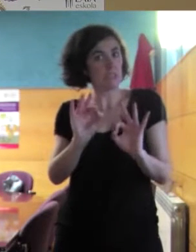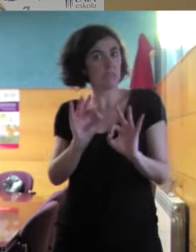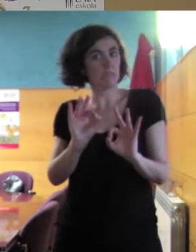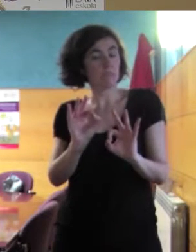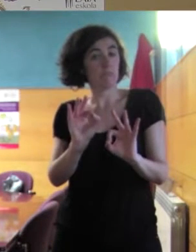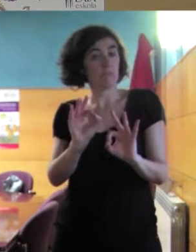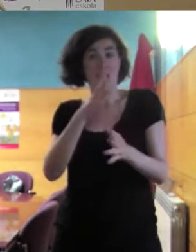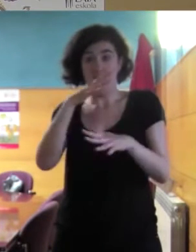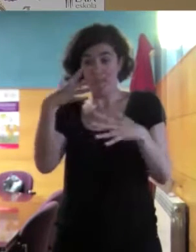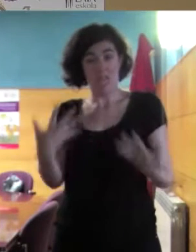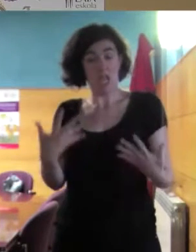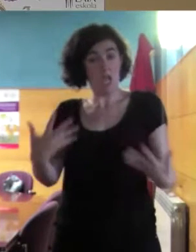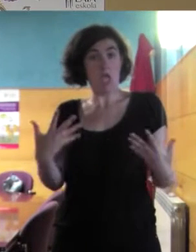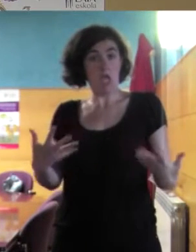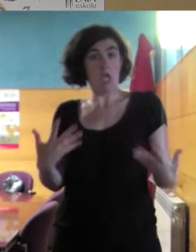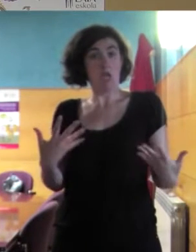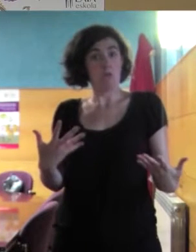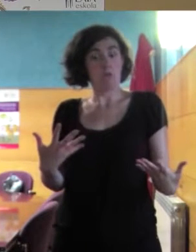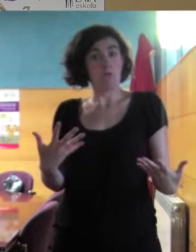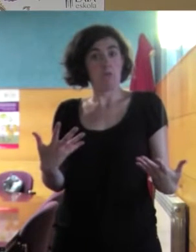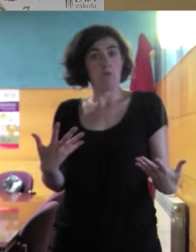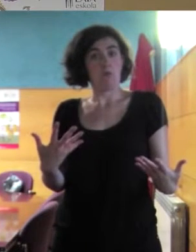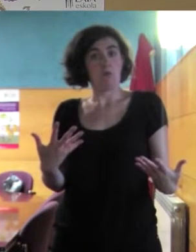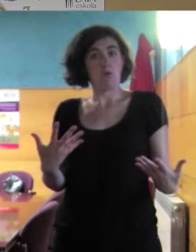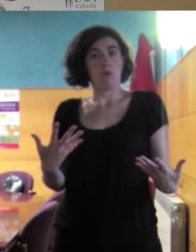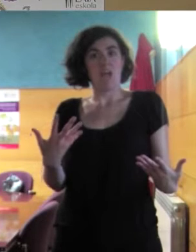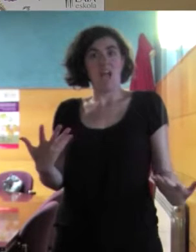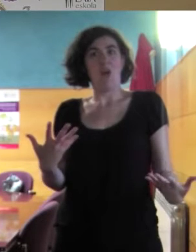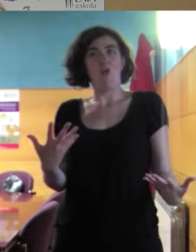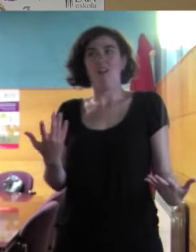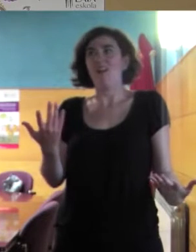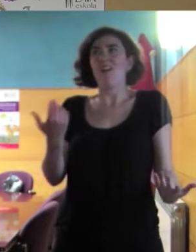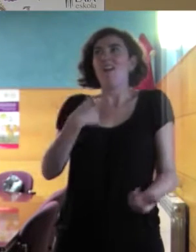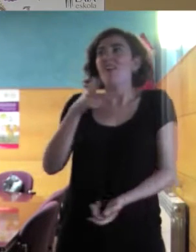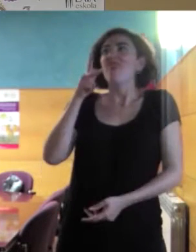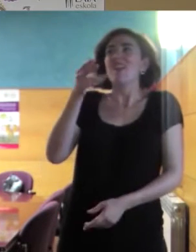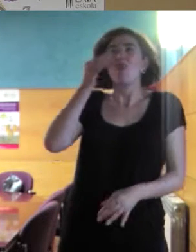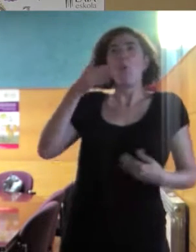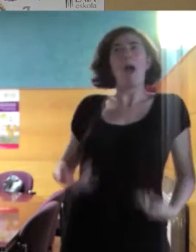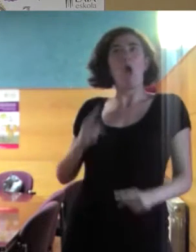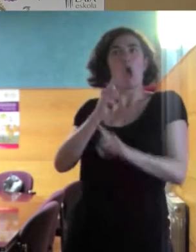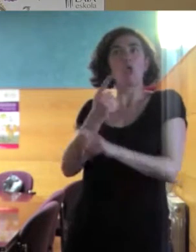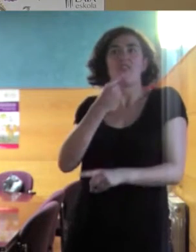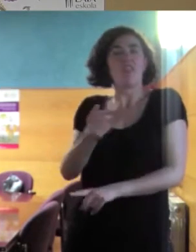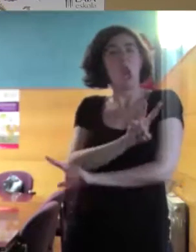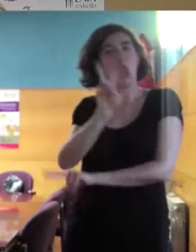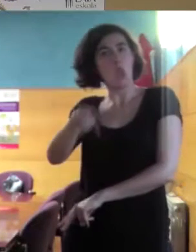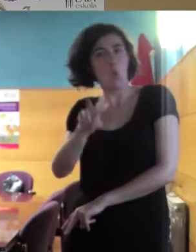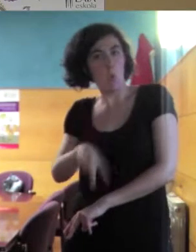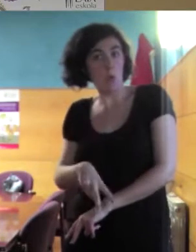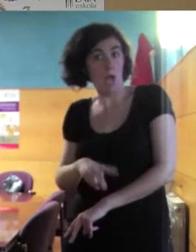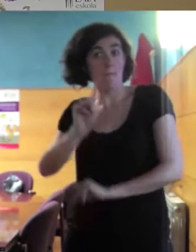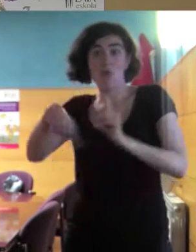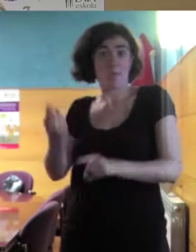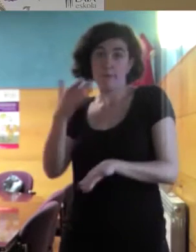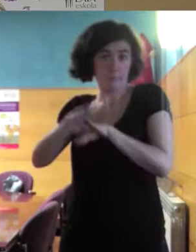fijaos cómo en estos días en los que nadie dice no, no, yo estoy en contra de los derechos humanos o no creo en ellos, pues esto no lo dice nadie, pero no se lleva